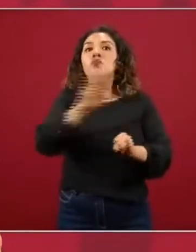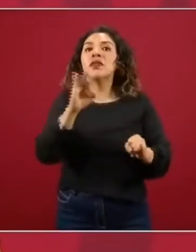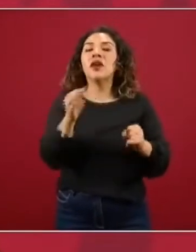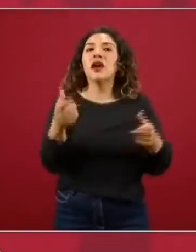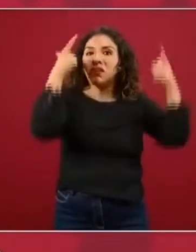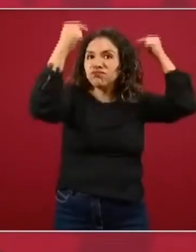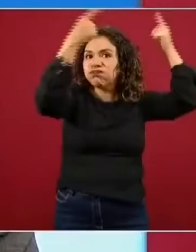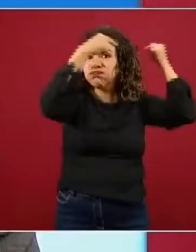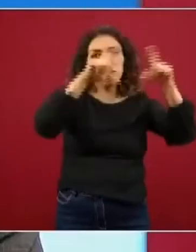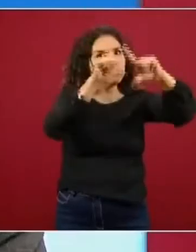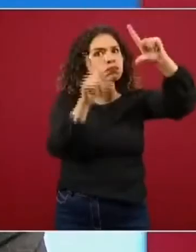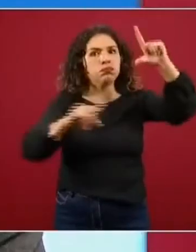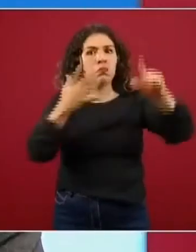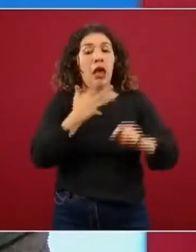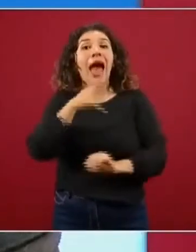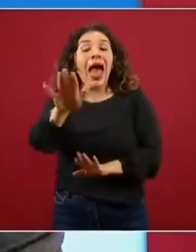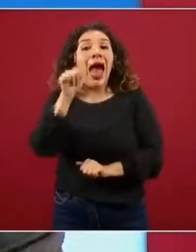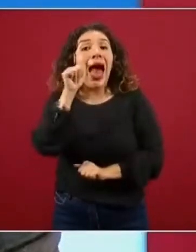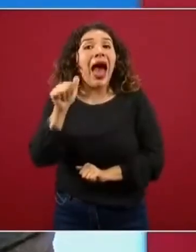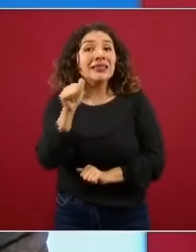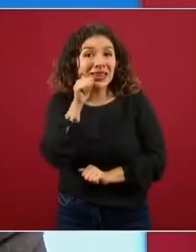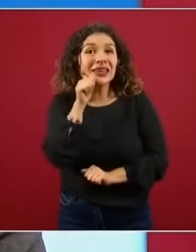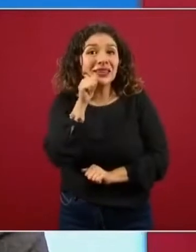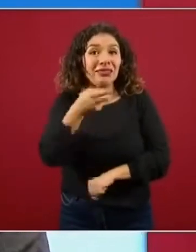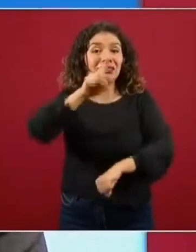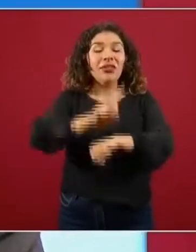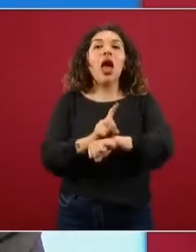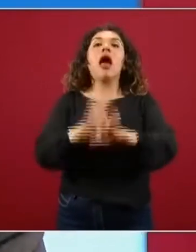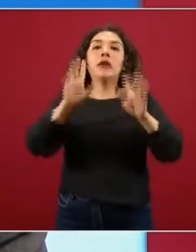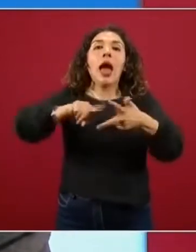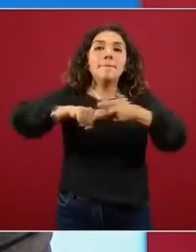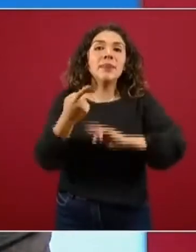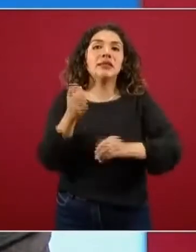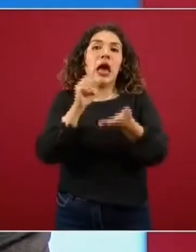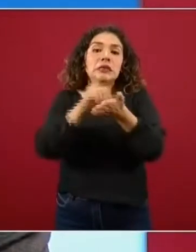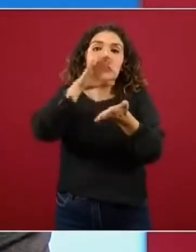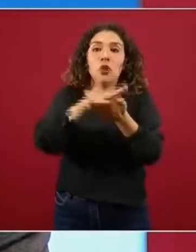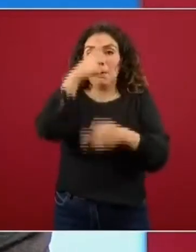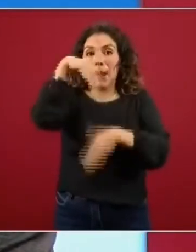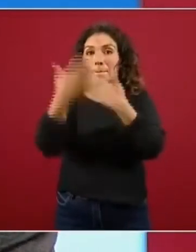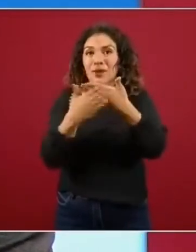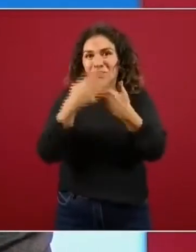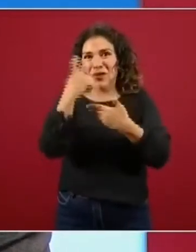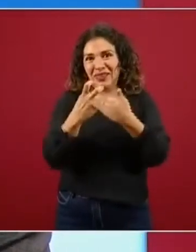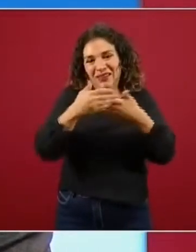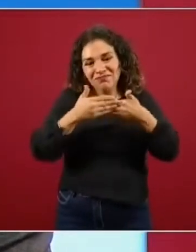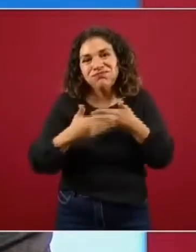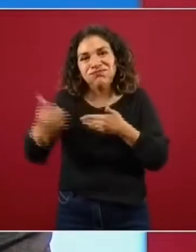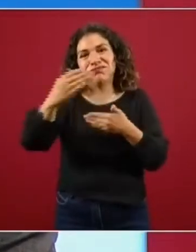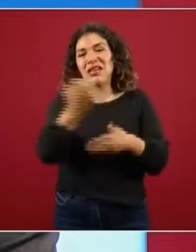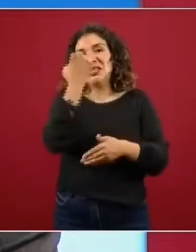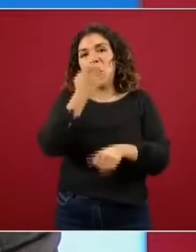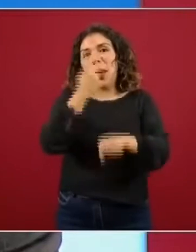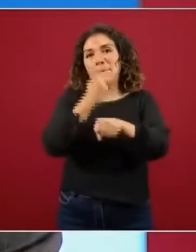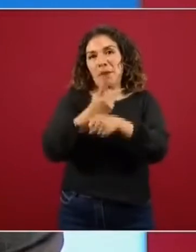federativas. El día de ayer, precisamente, comenzó la inscripción para el próximo ciclo escolar en Prepa en